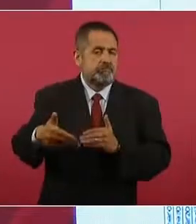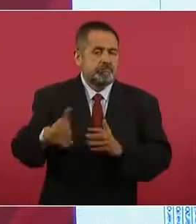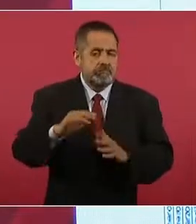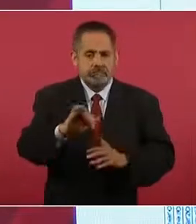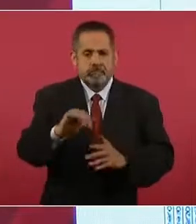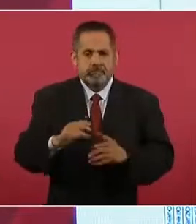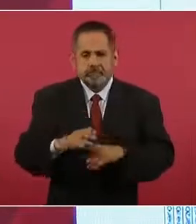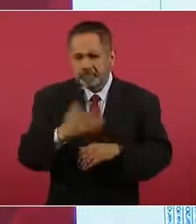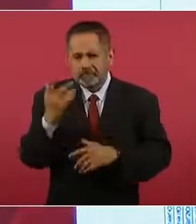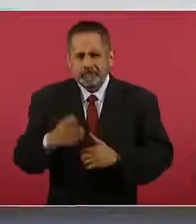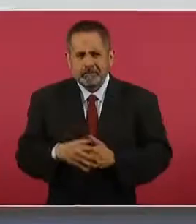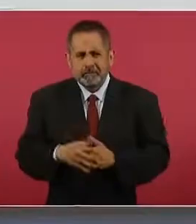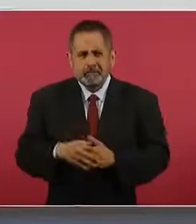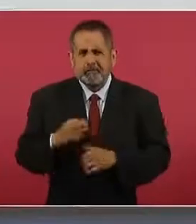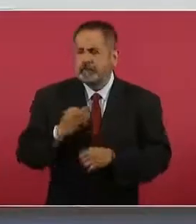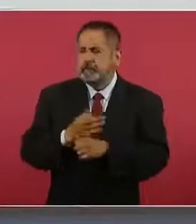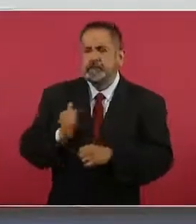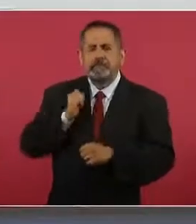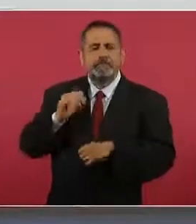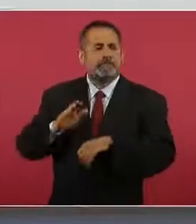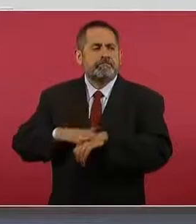¿Por qué tenemos ventaja?